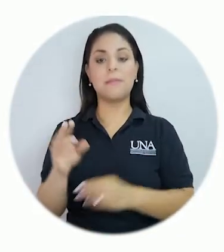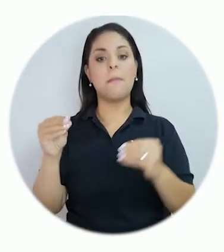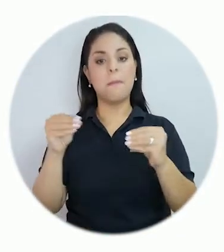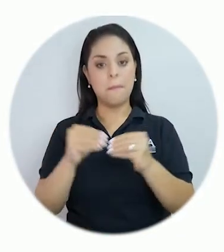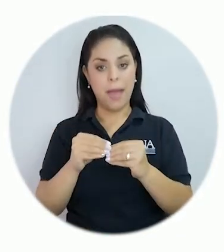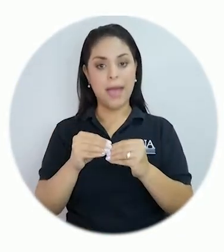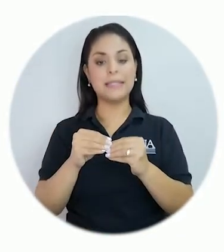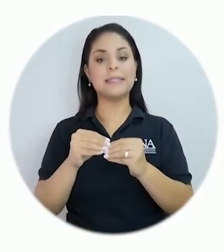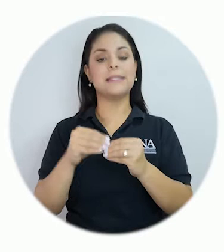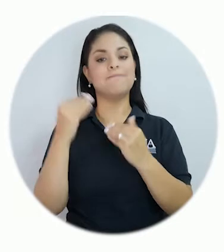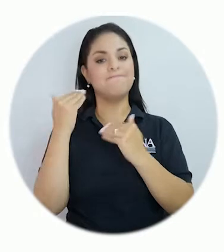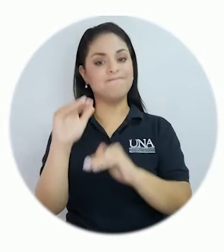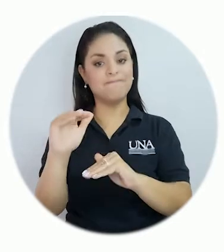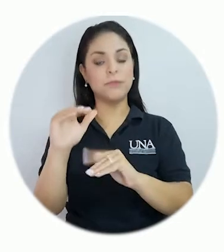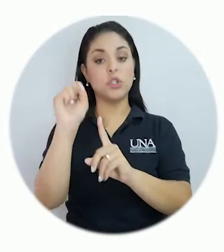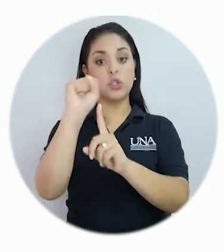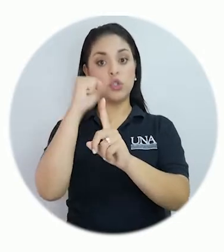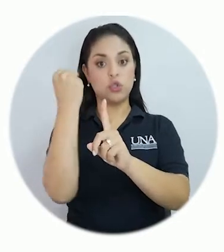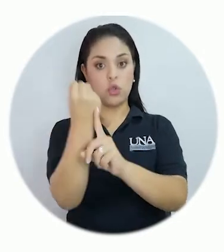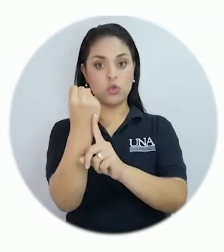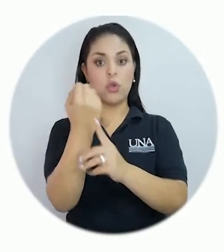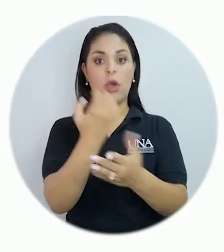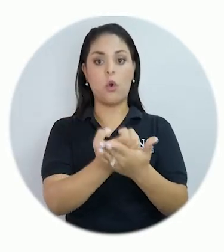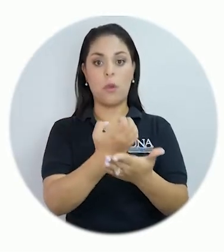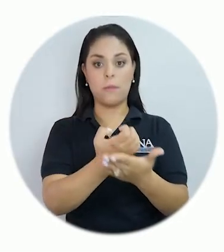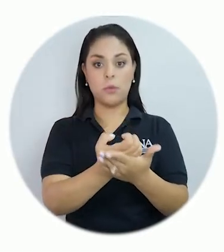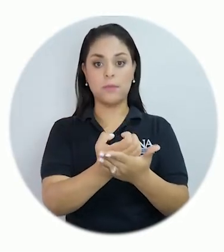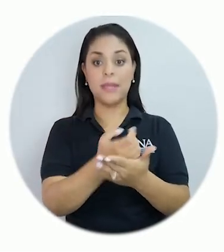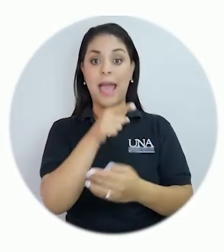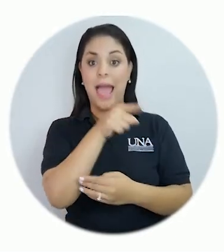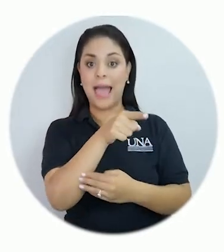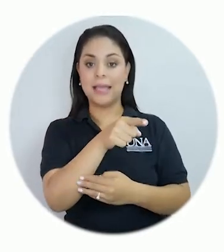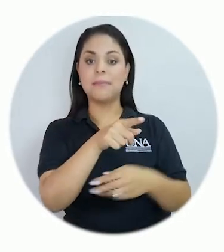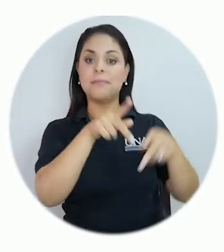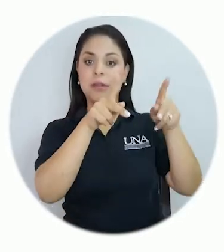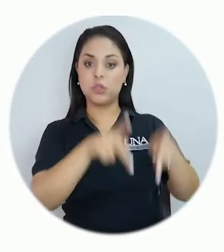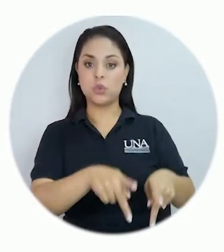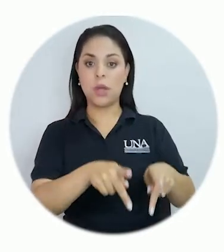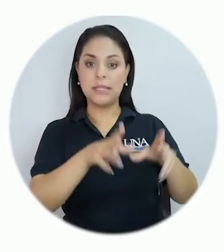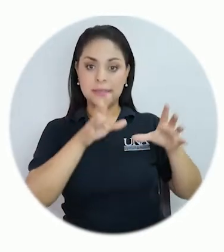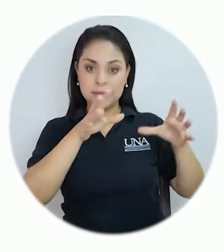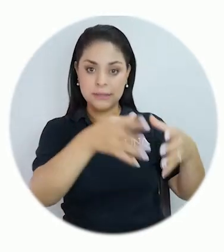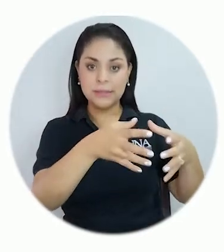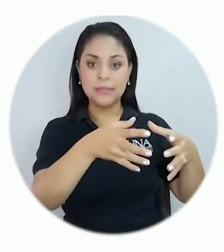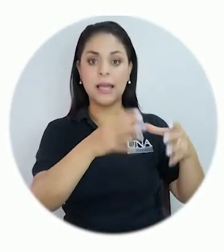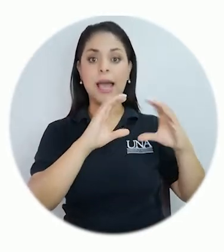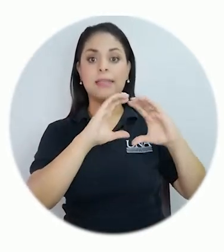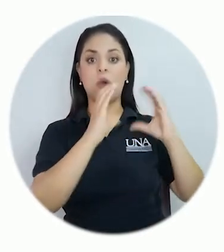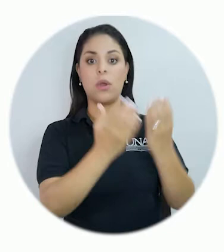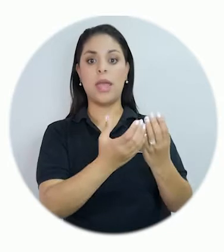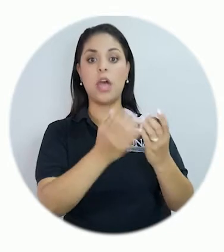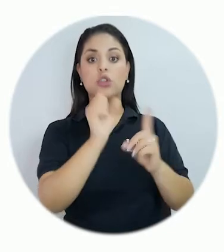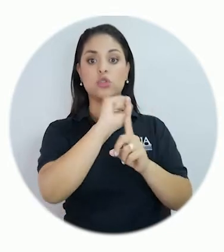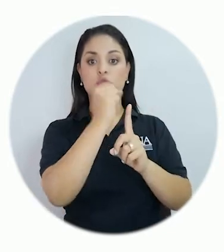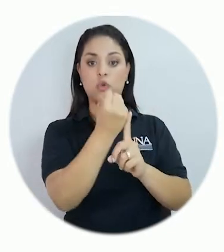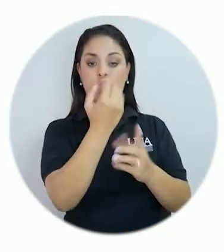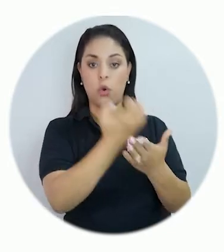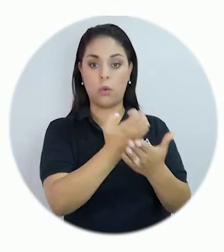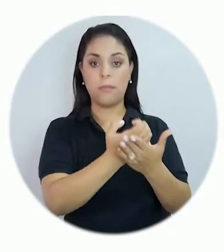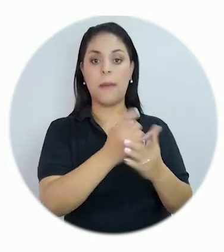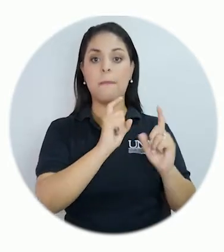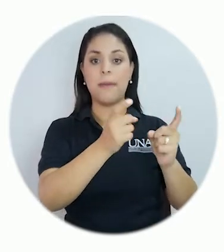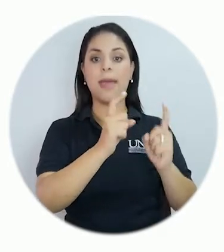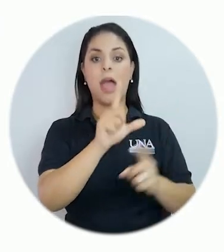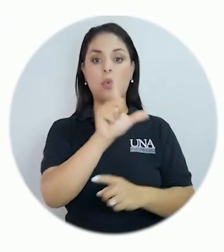mayores limitaciones socioeconómicas. Encuentras en este grupo las categorías socioeconómicas, la beca Luis